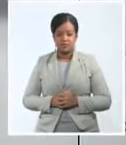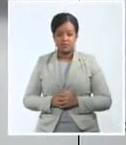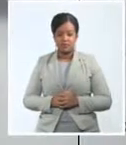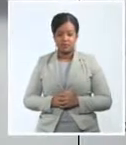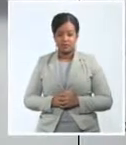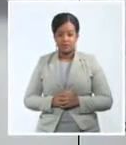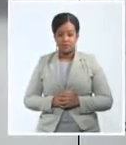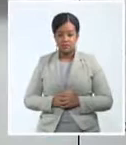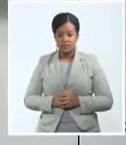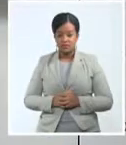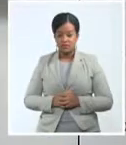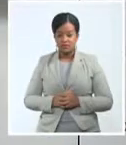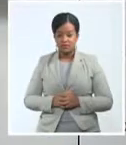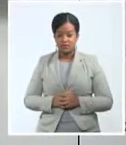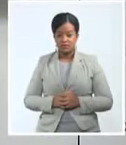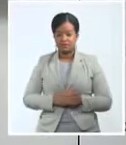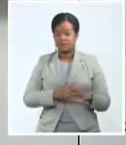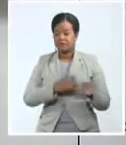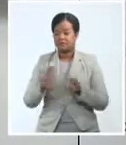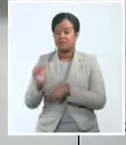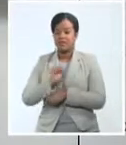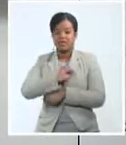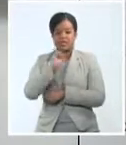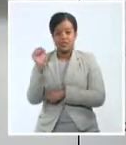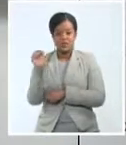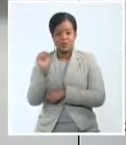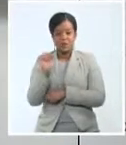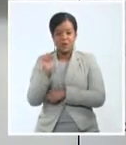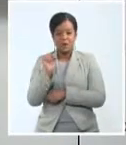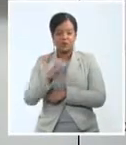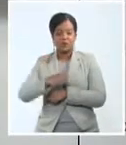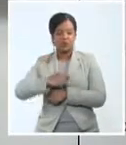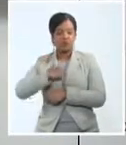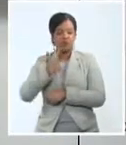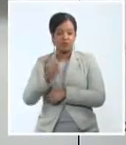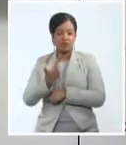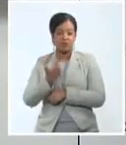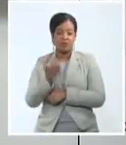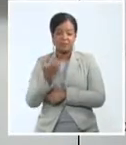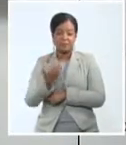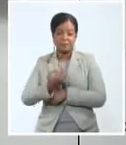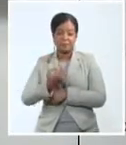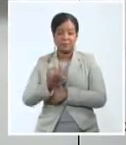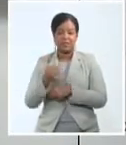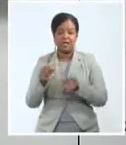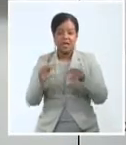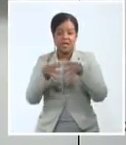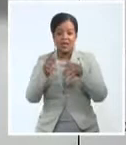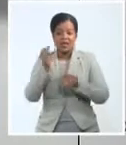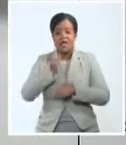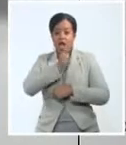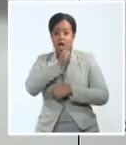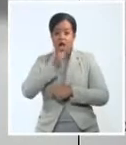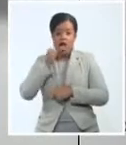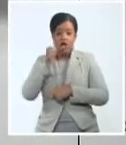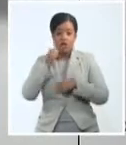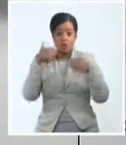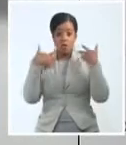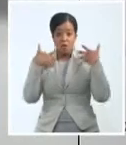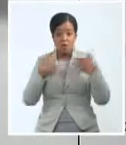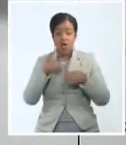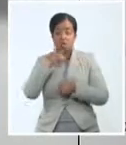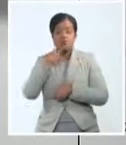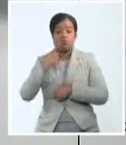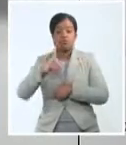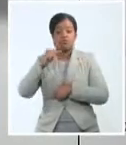Y la distinción al mérito cultural, la diva de San Petersburgo que confiere la Academia de Canto Mariana de Gonichi, la Embajada de Rusia